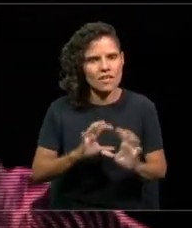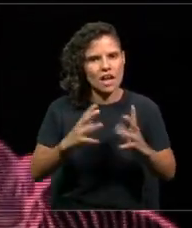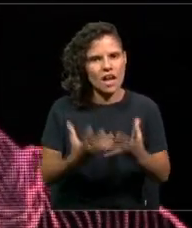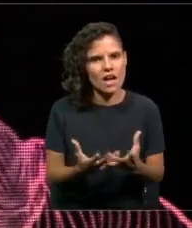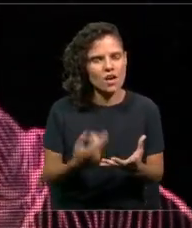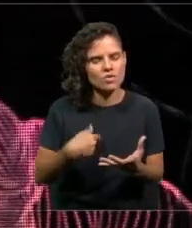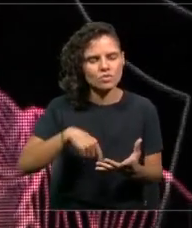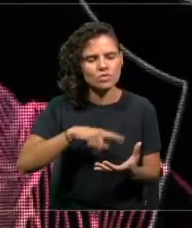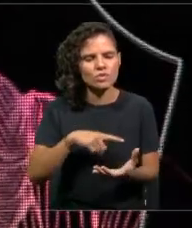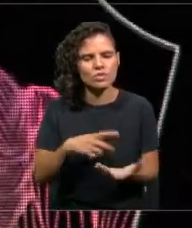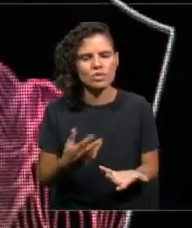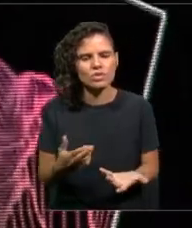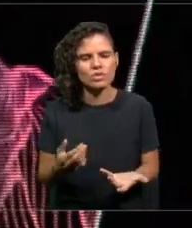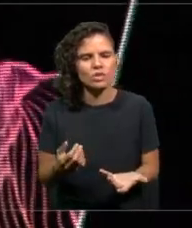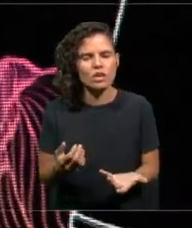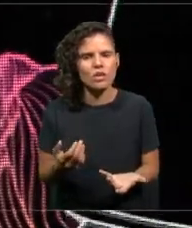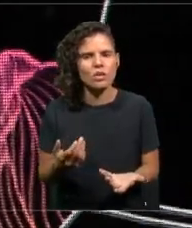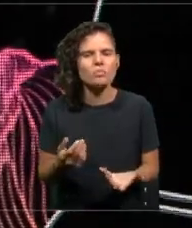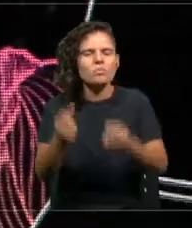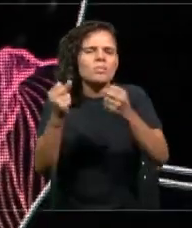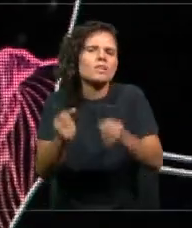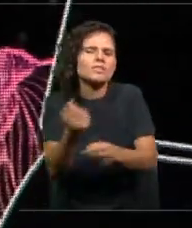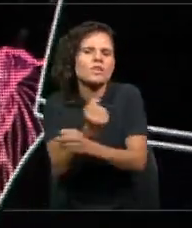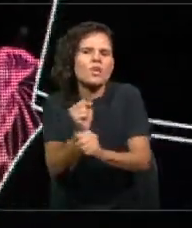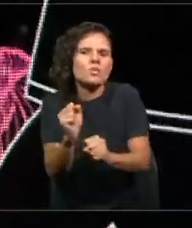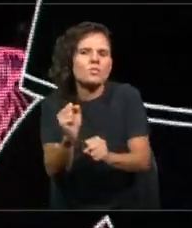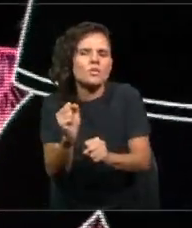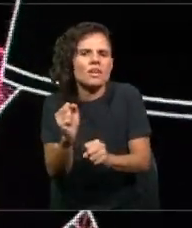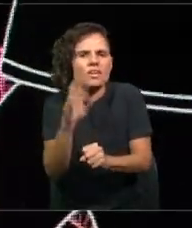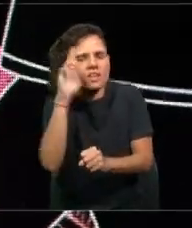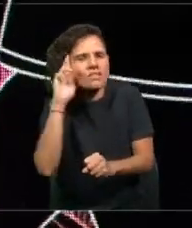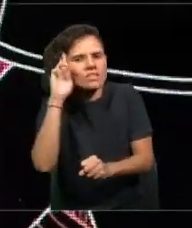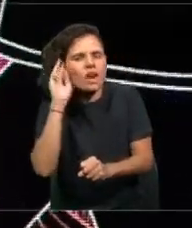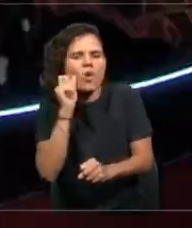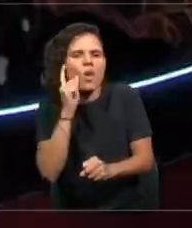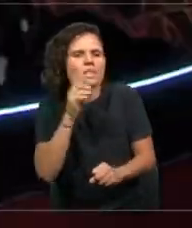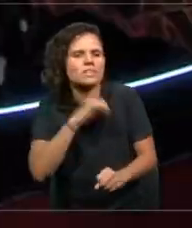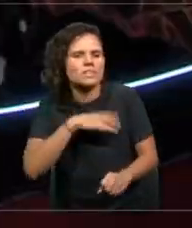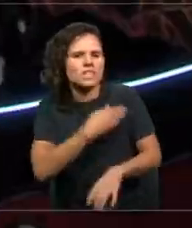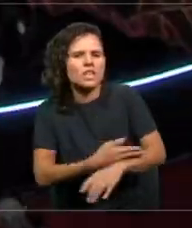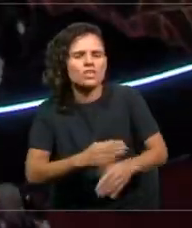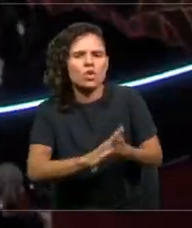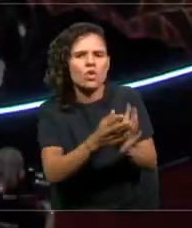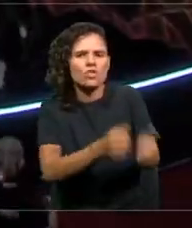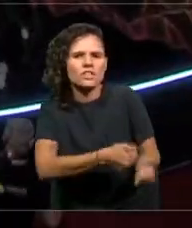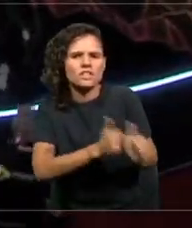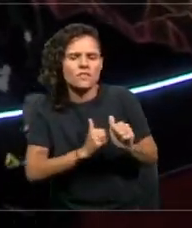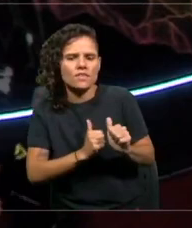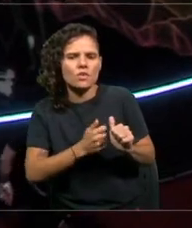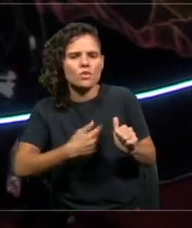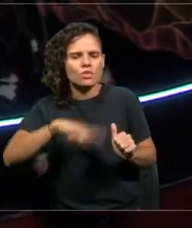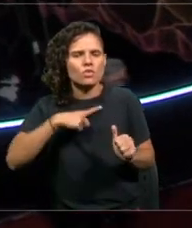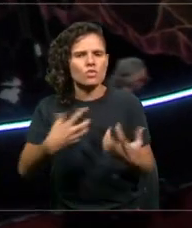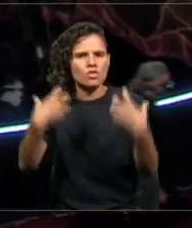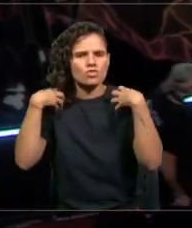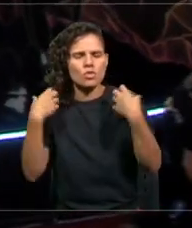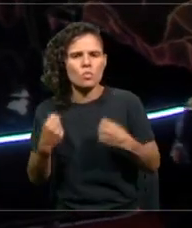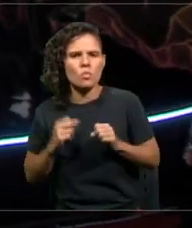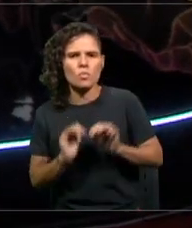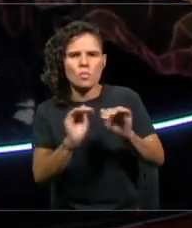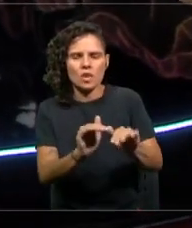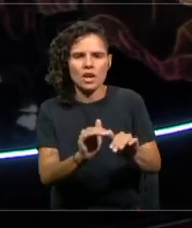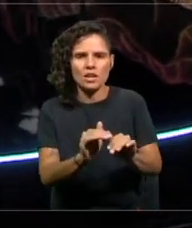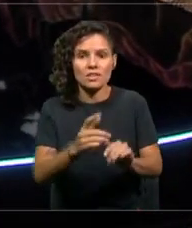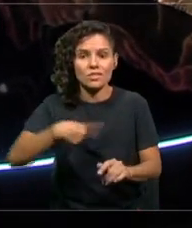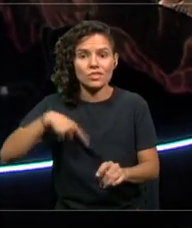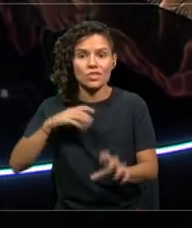no tiene la capacidad de reflexionar sobre los desafíos que tiene Chile y de qué manera podemos contribuir, desde el mundo